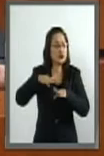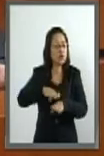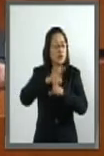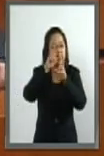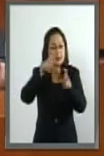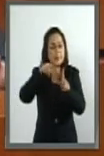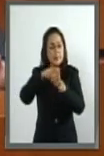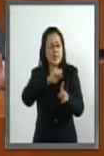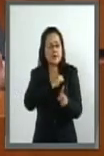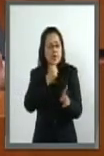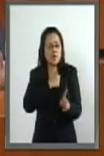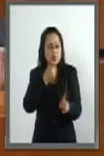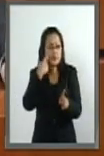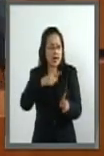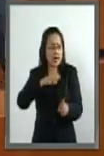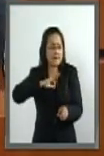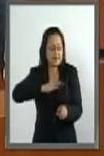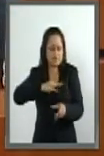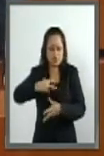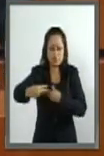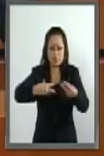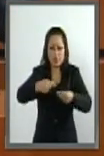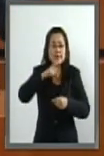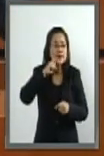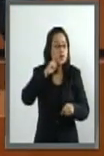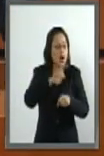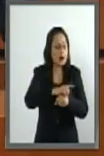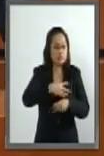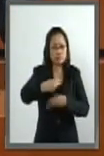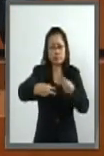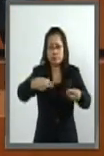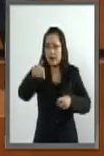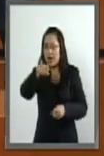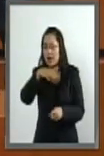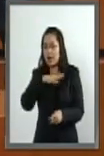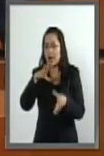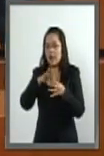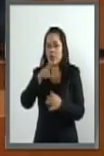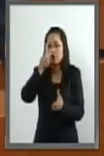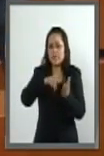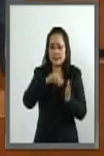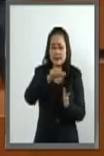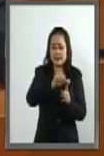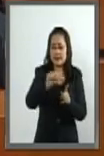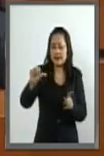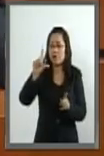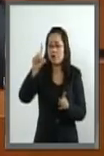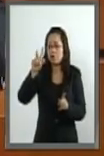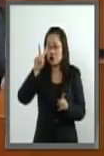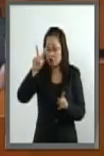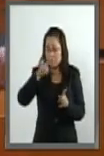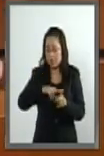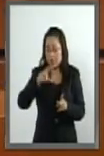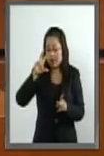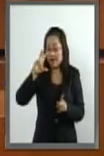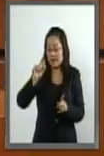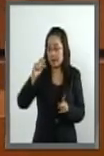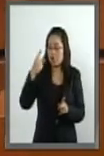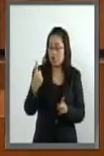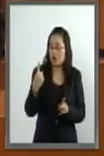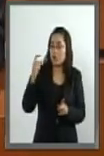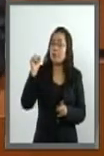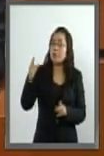Infecciones de Transmisión Sexual 2016-2021, también de la OMS, se